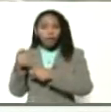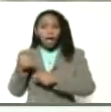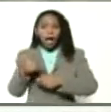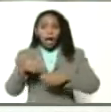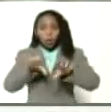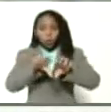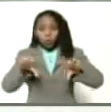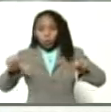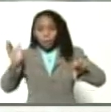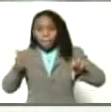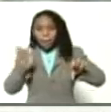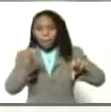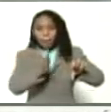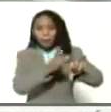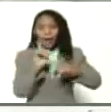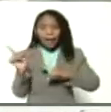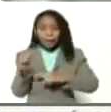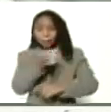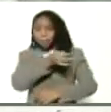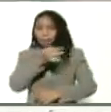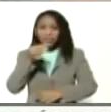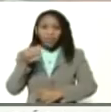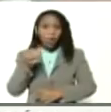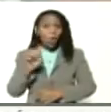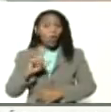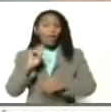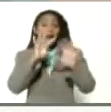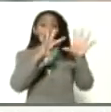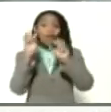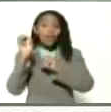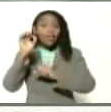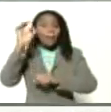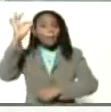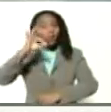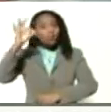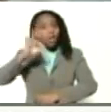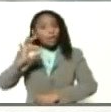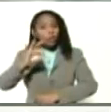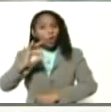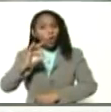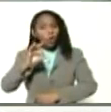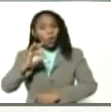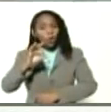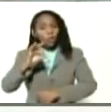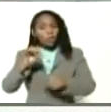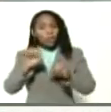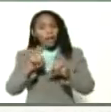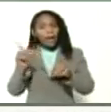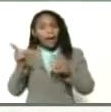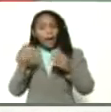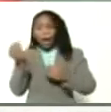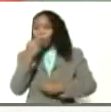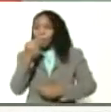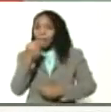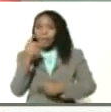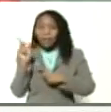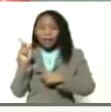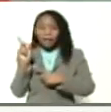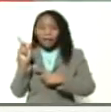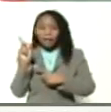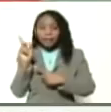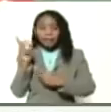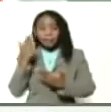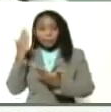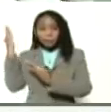mortadela que tiene unas propiedades excelentes donde el 90% de la proteína de este producto